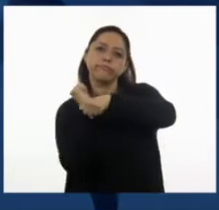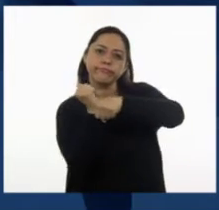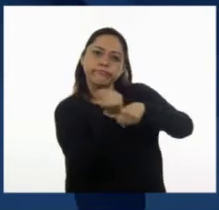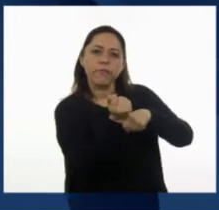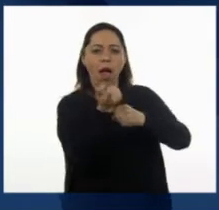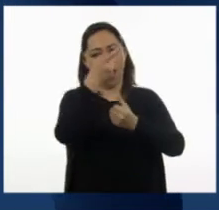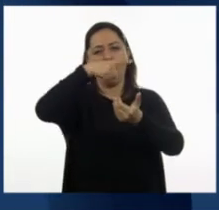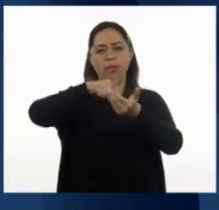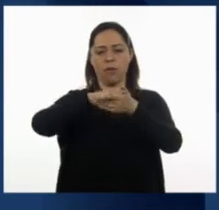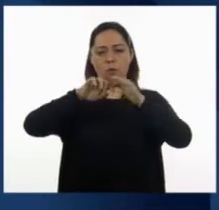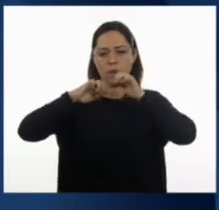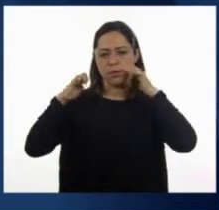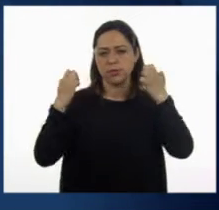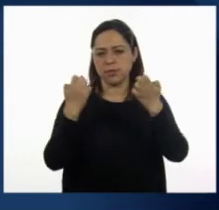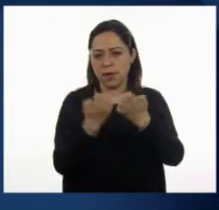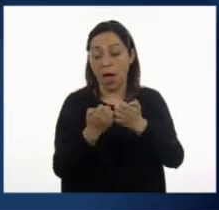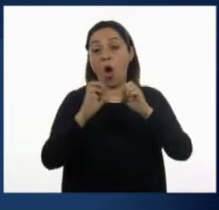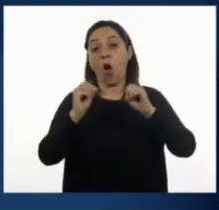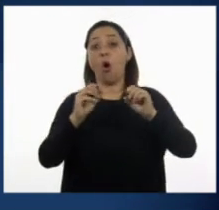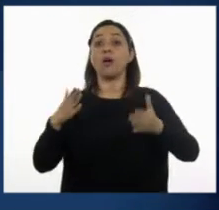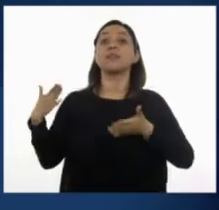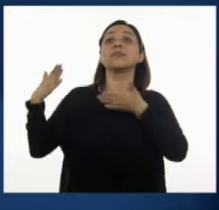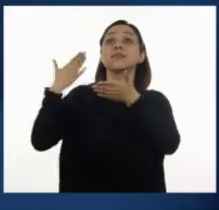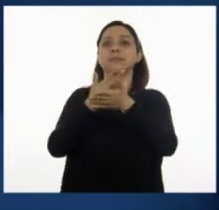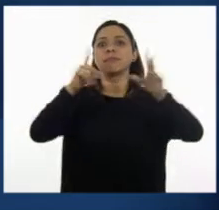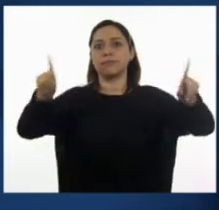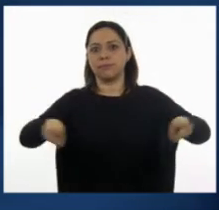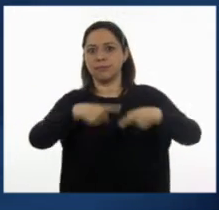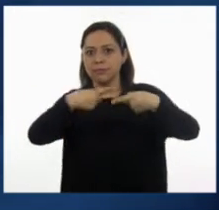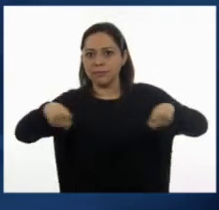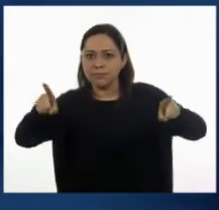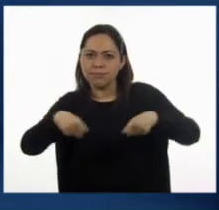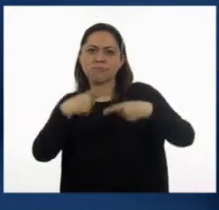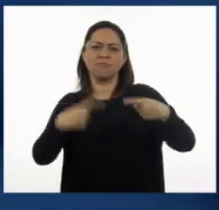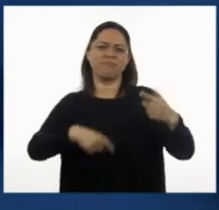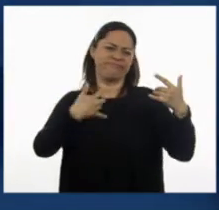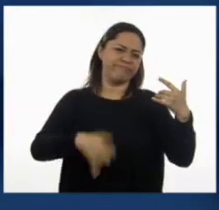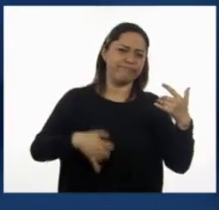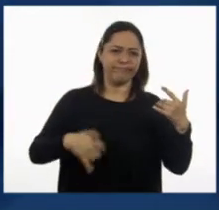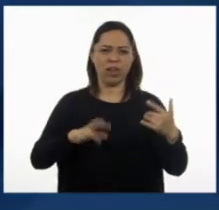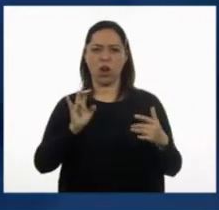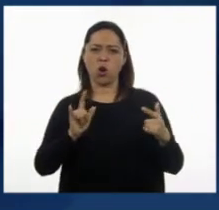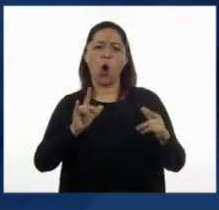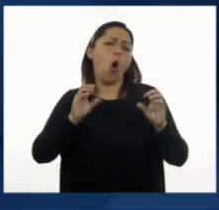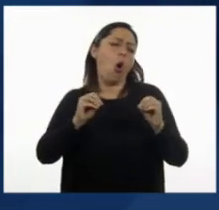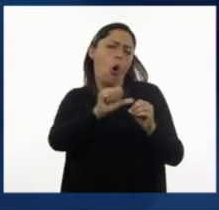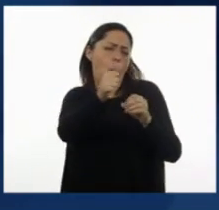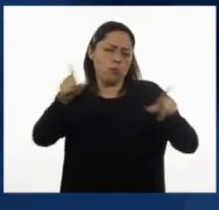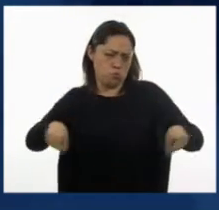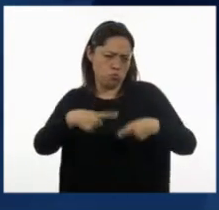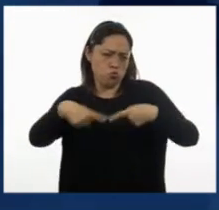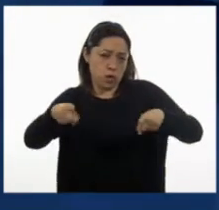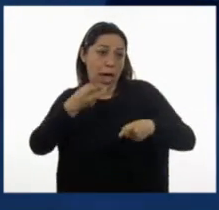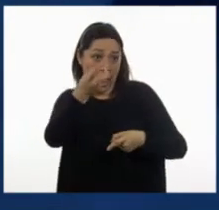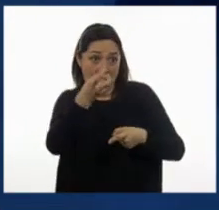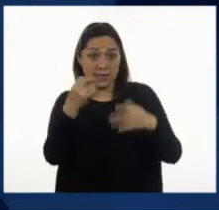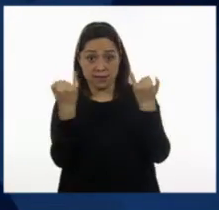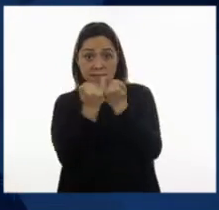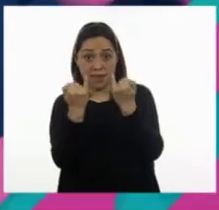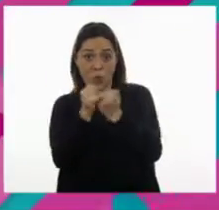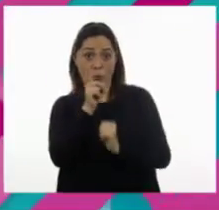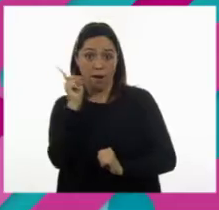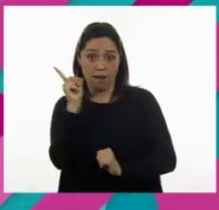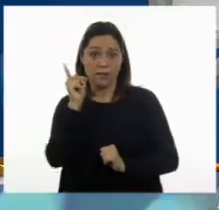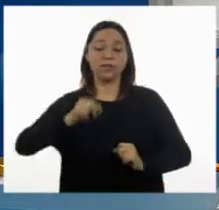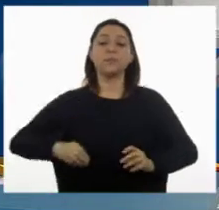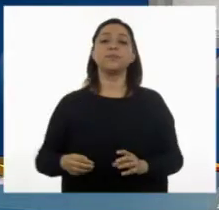estadio o al concierto de una banda de rock o de cualquier otro tipo de música popular. Sí, así es. María, ¿qué información